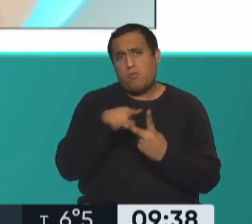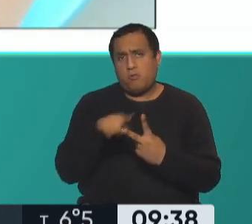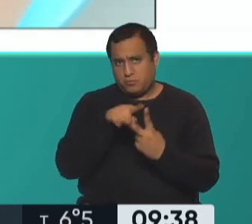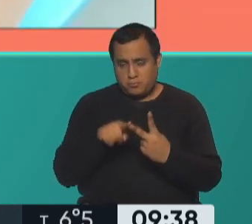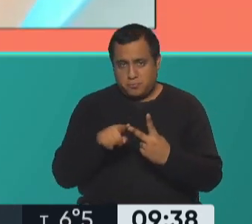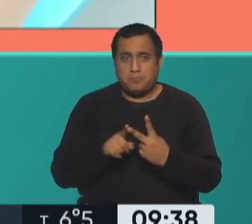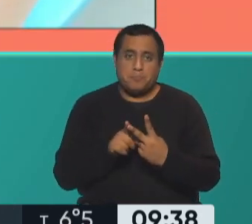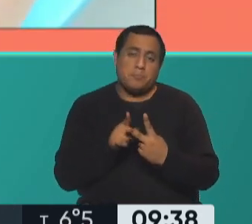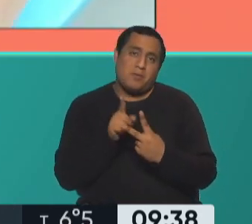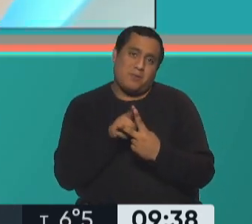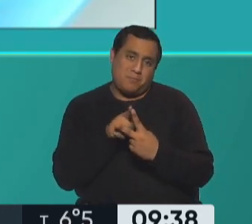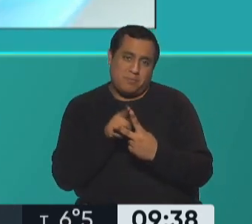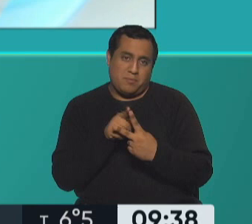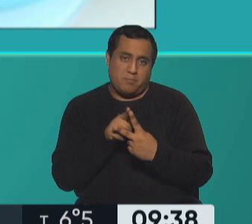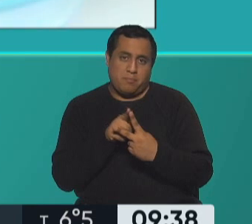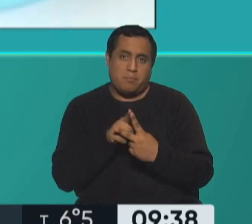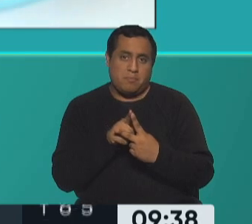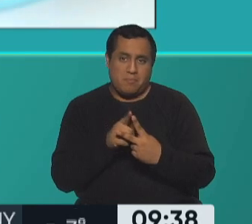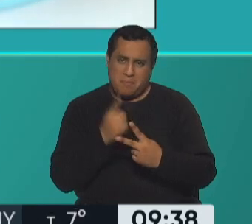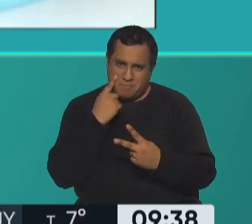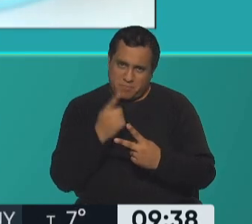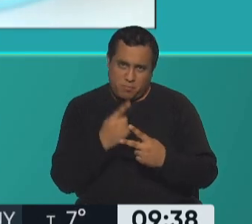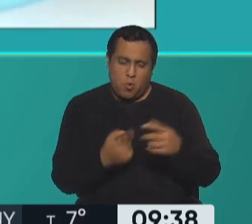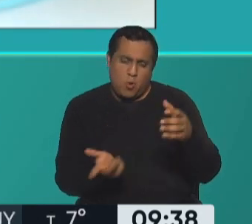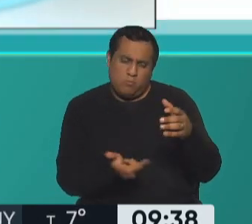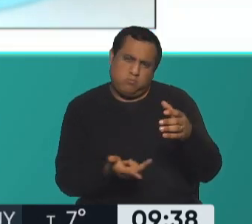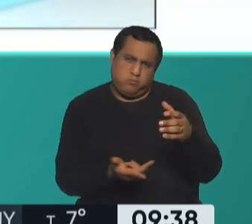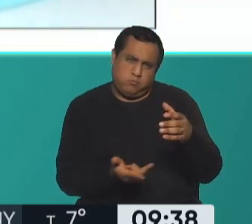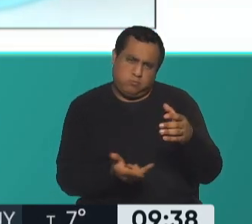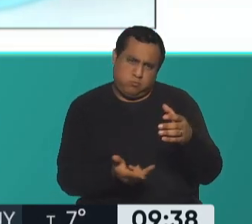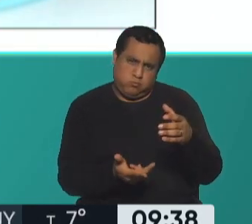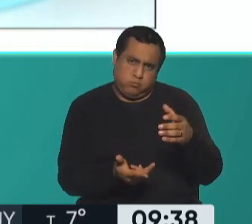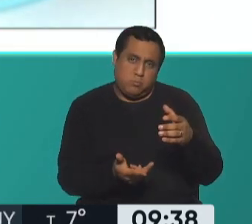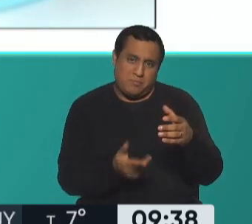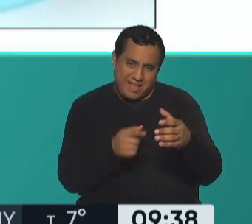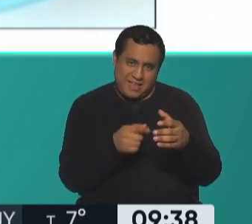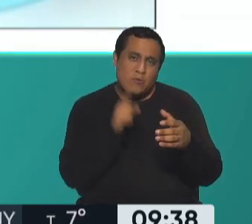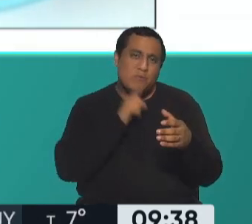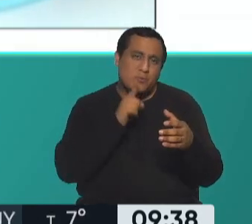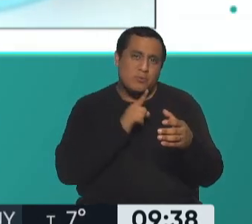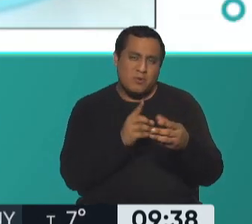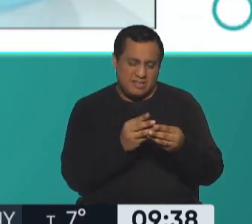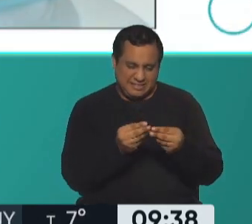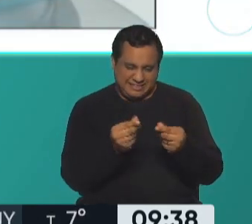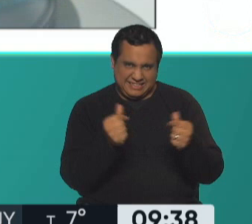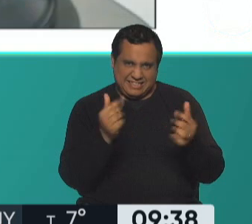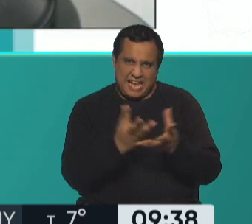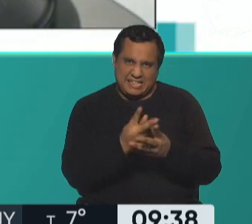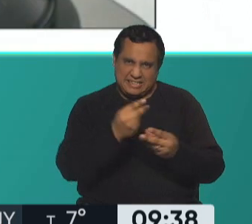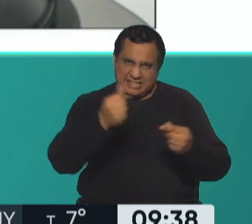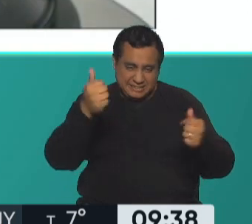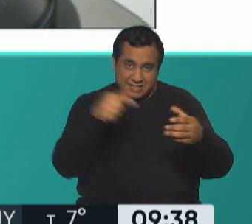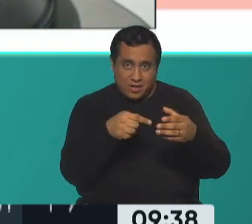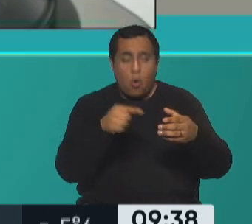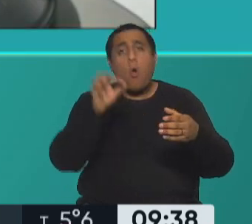bebida vegetal, así como te la muestro, toda licuada, con el fruto, destruido, así como se muestra licuado,